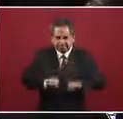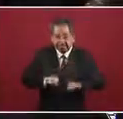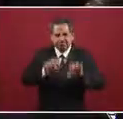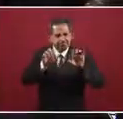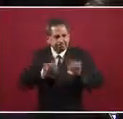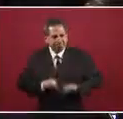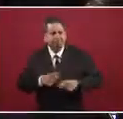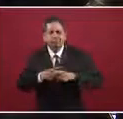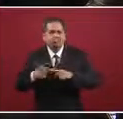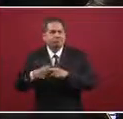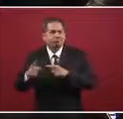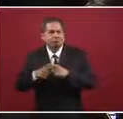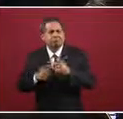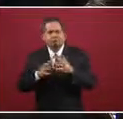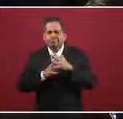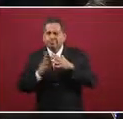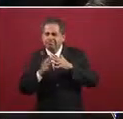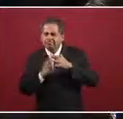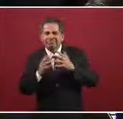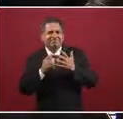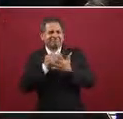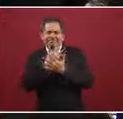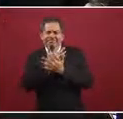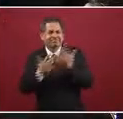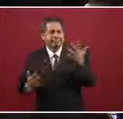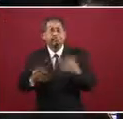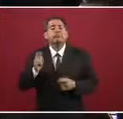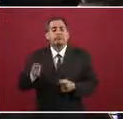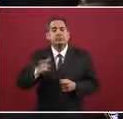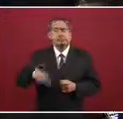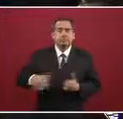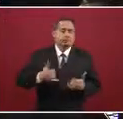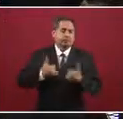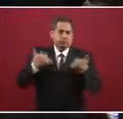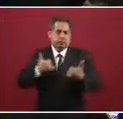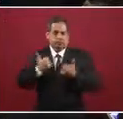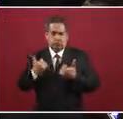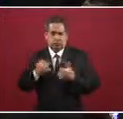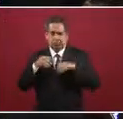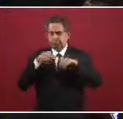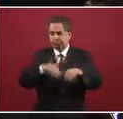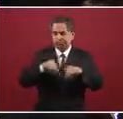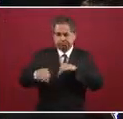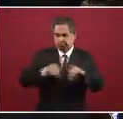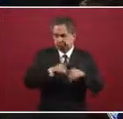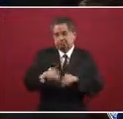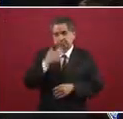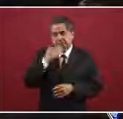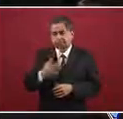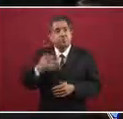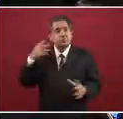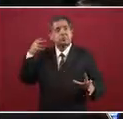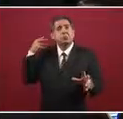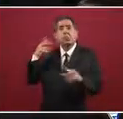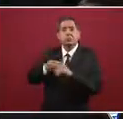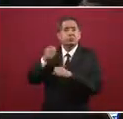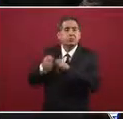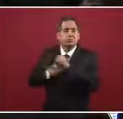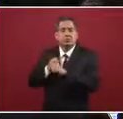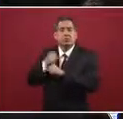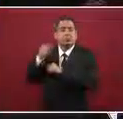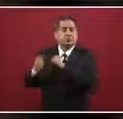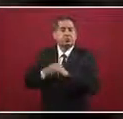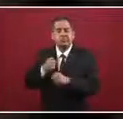finalmente, que este gobierno está dando a los jóvenes de México, que durante muchas administraciones y muchos